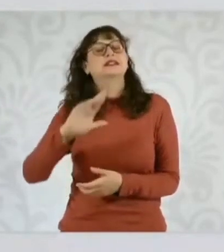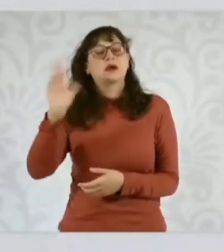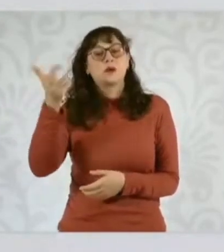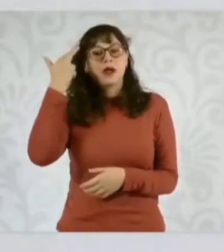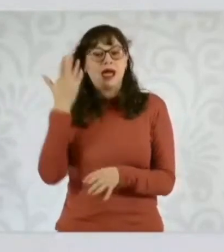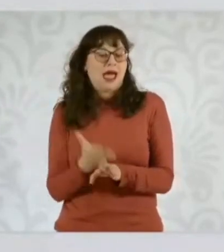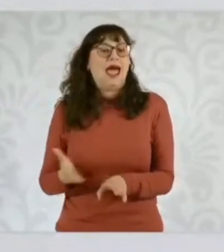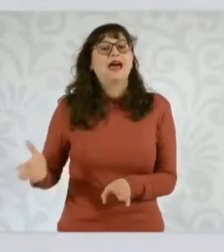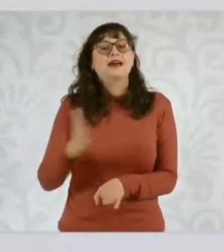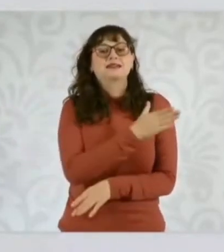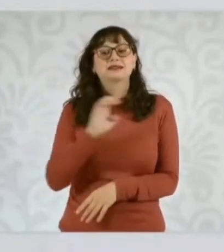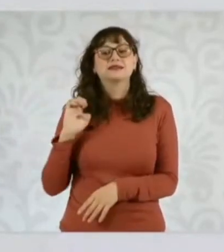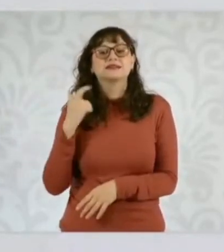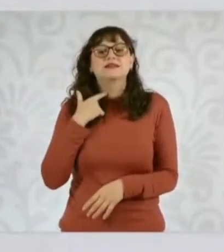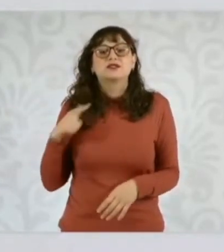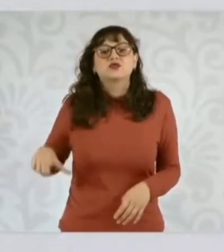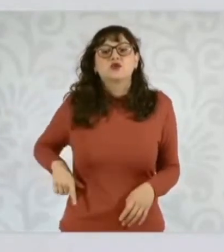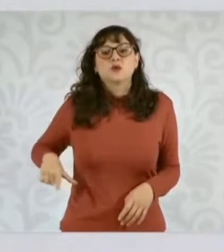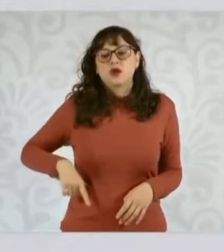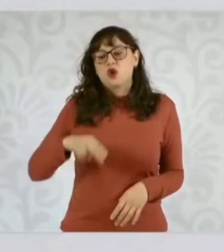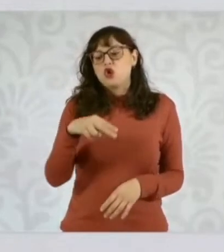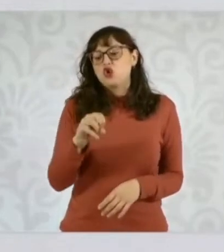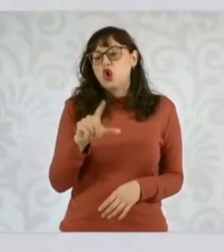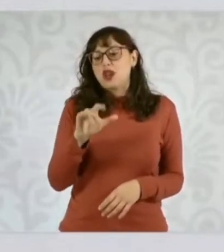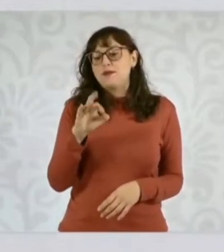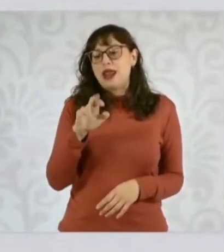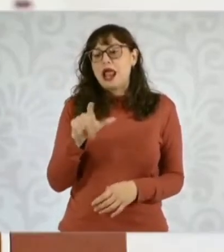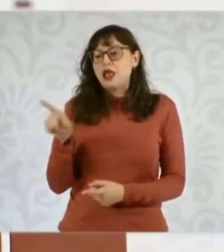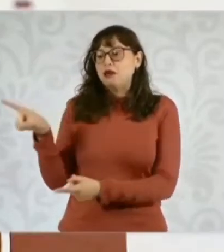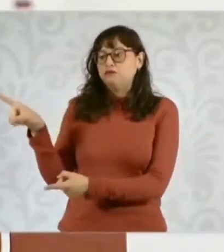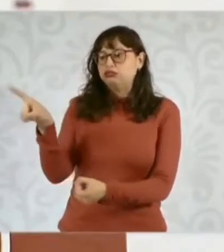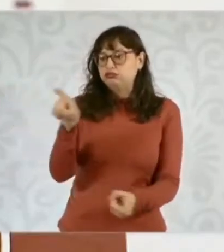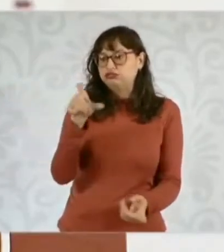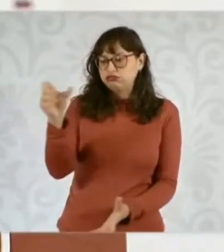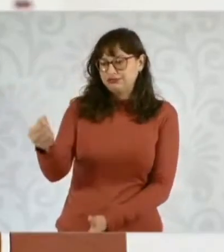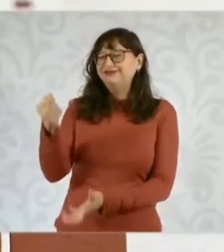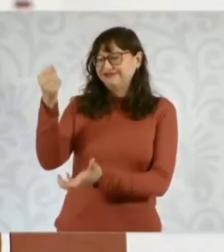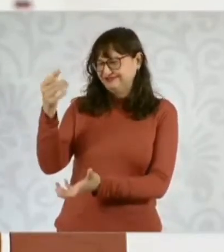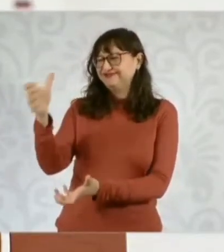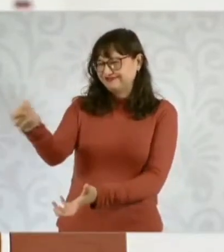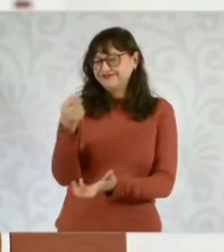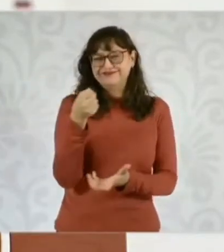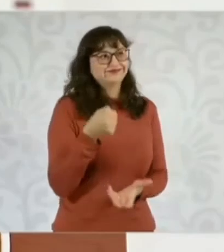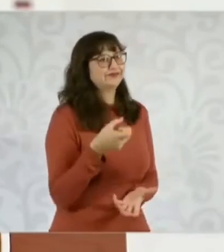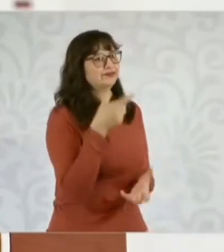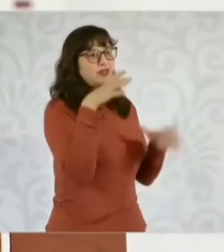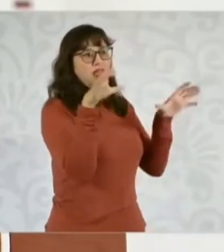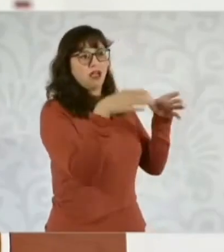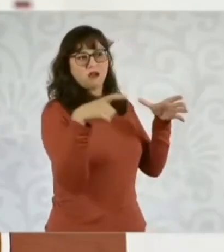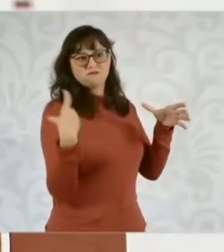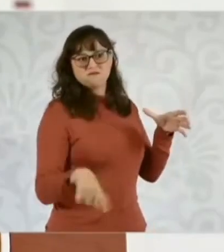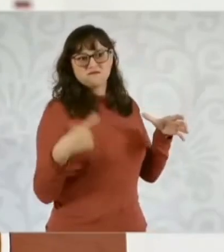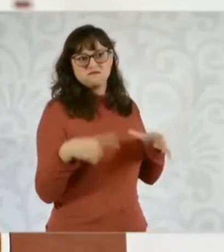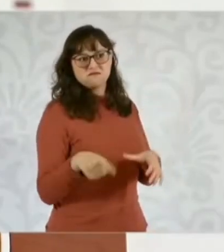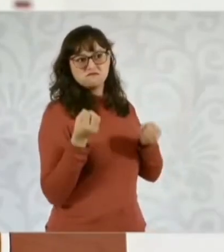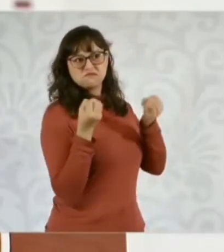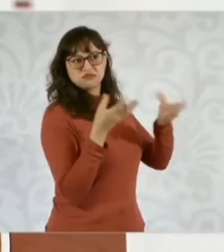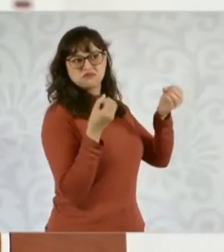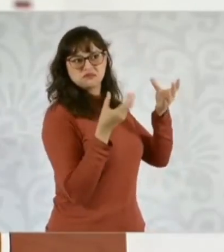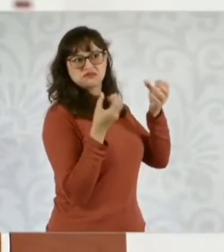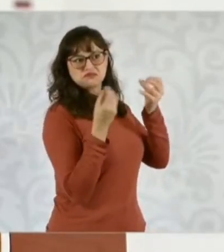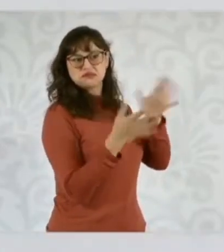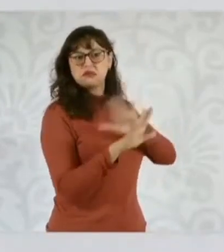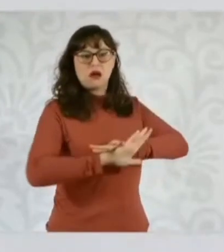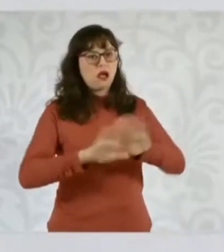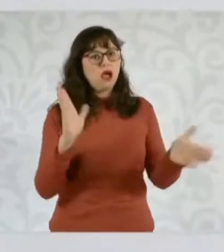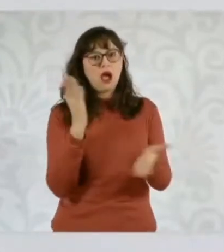recurso iba a rescatar a los de arriba, ahora se distribuye directamente sin intermediarios